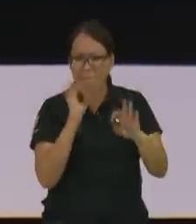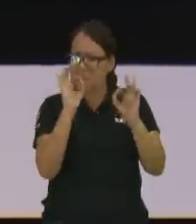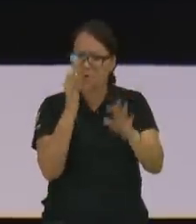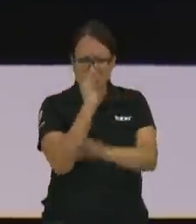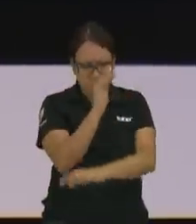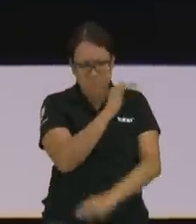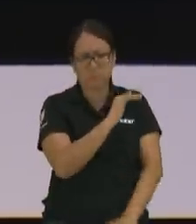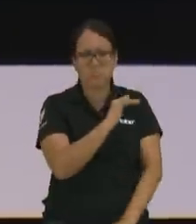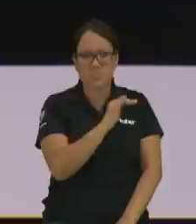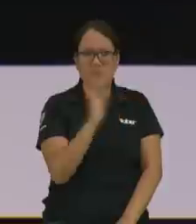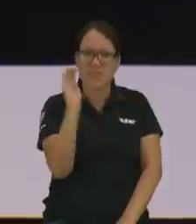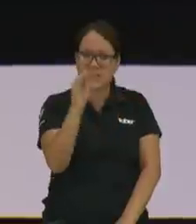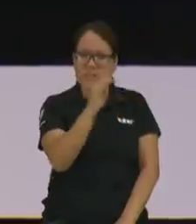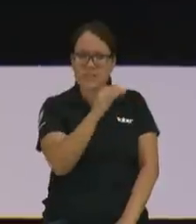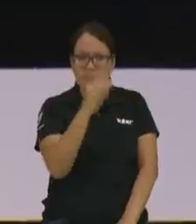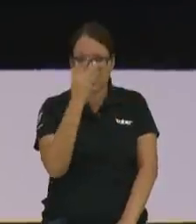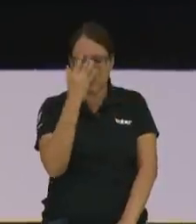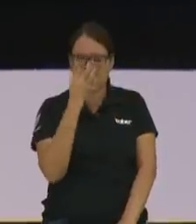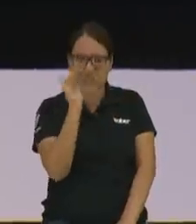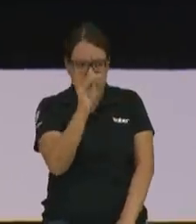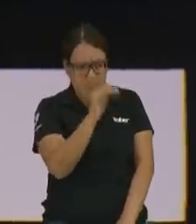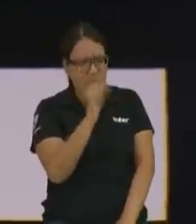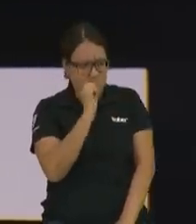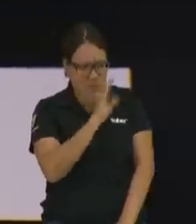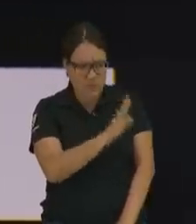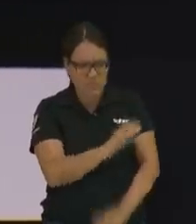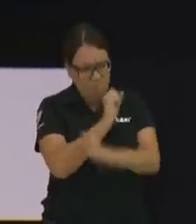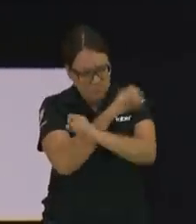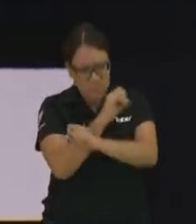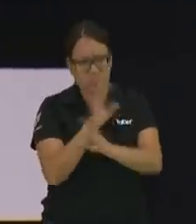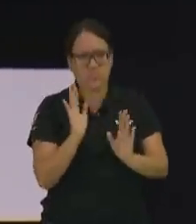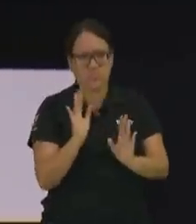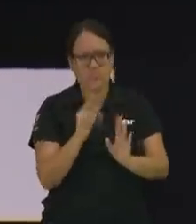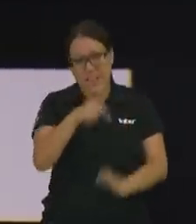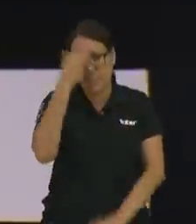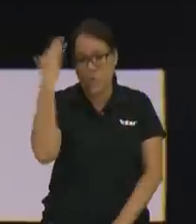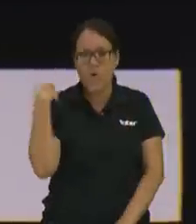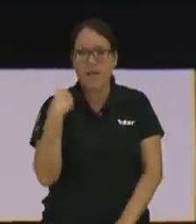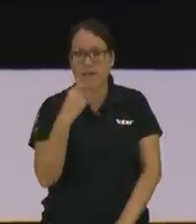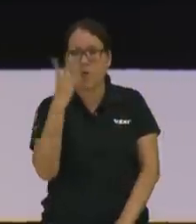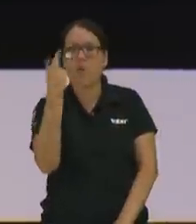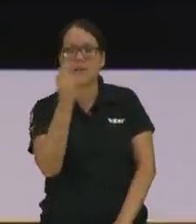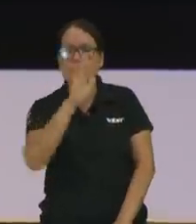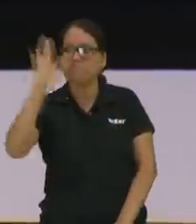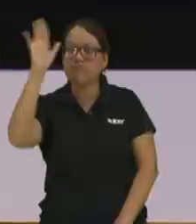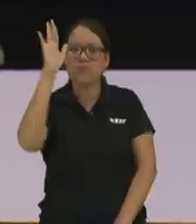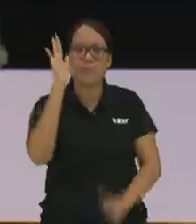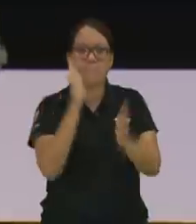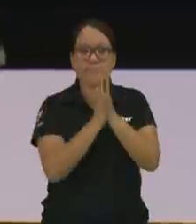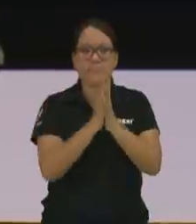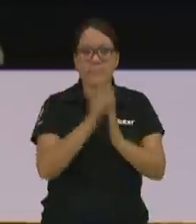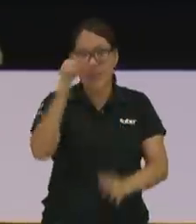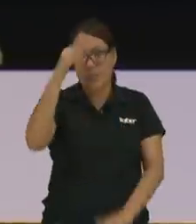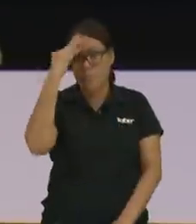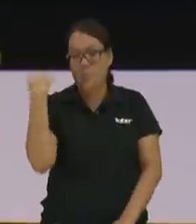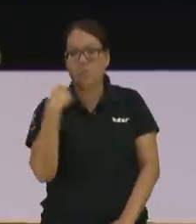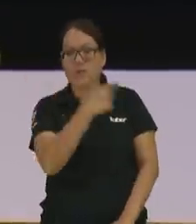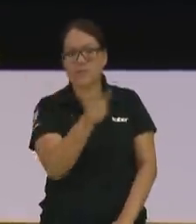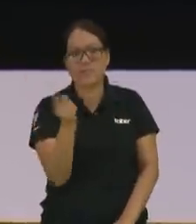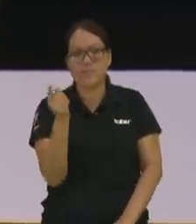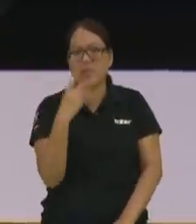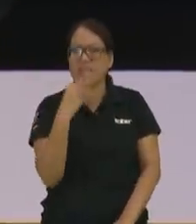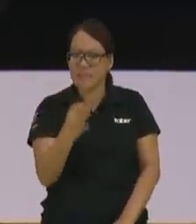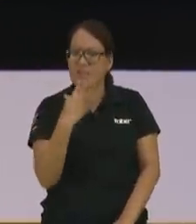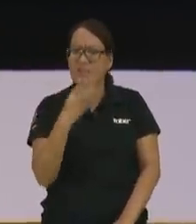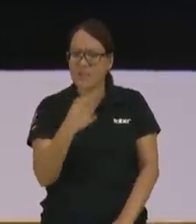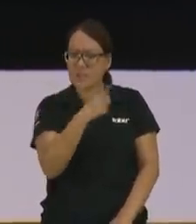instruya enséñele dígale muéstrele ¿cuántas mujeres hay en la casa del Señor? amén ¿cuántas de las mujeres que están aquí de verdad